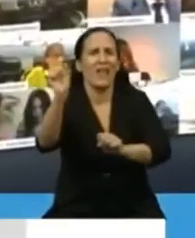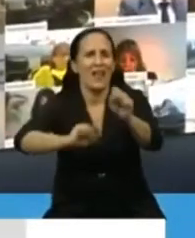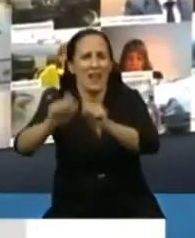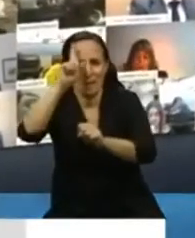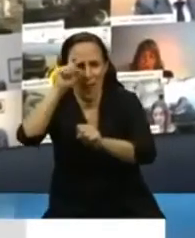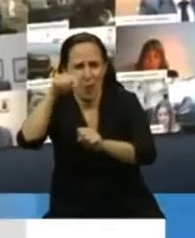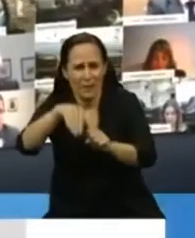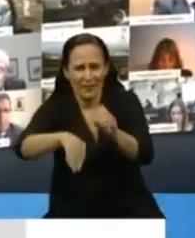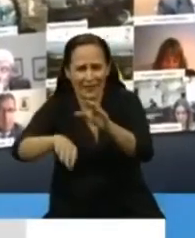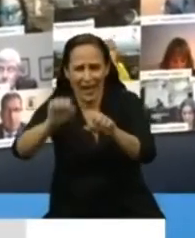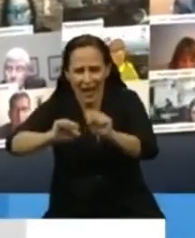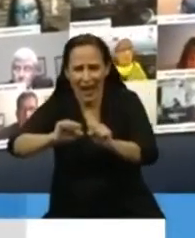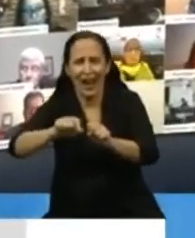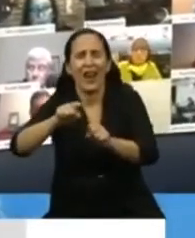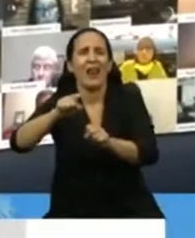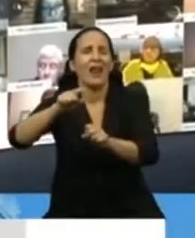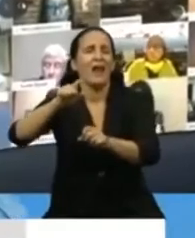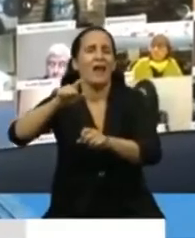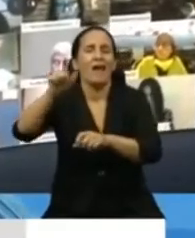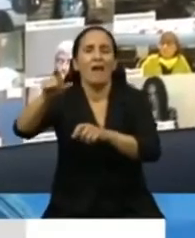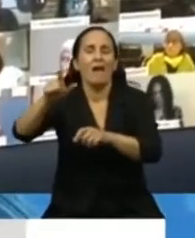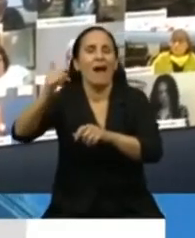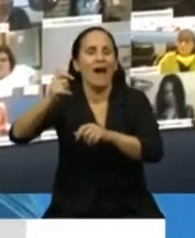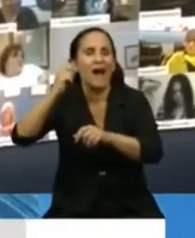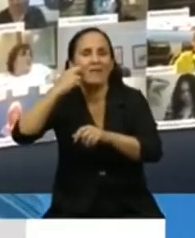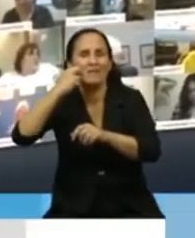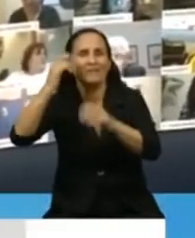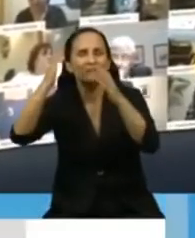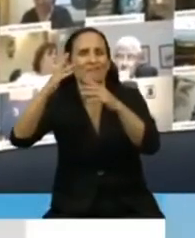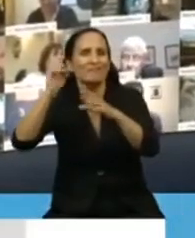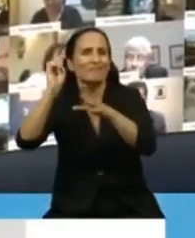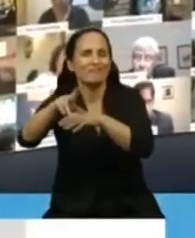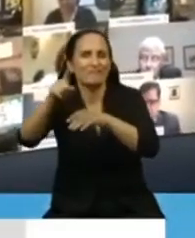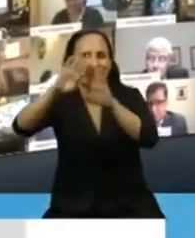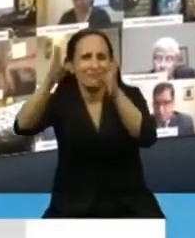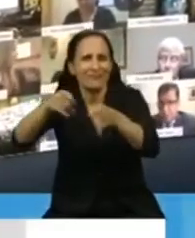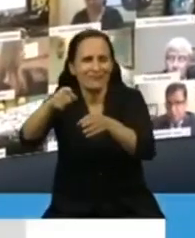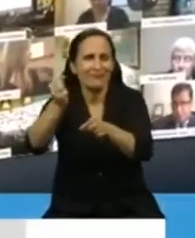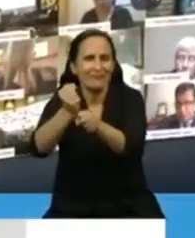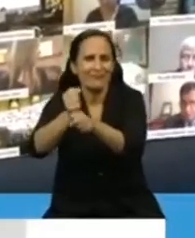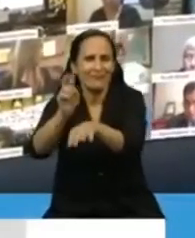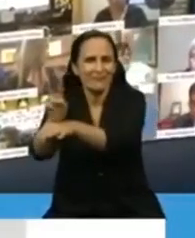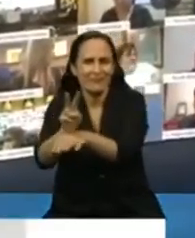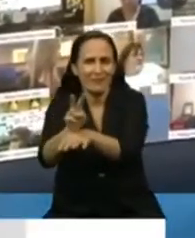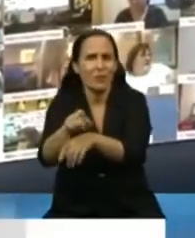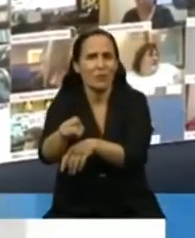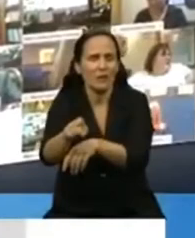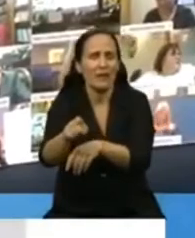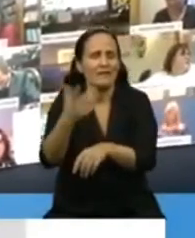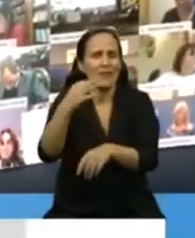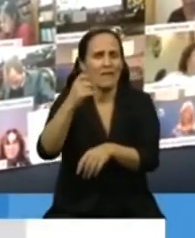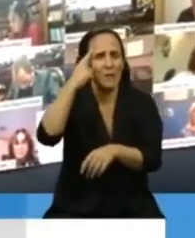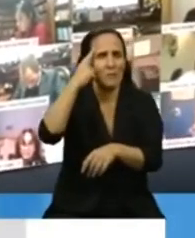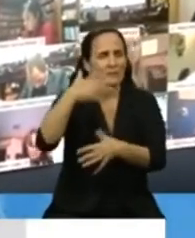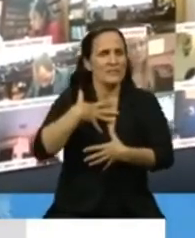hospital, de quienes están cuidando a los adultos mayores. Pongámonos del lado del personal de salud por un